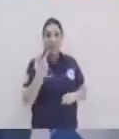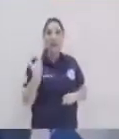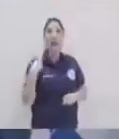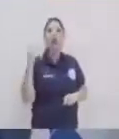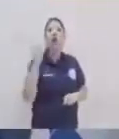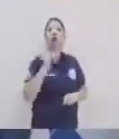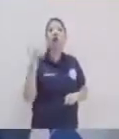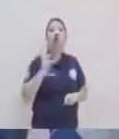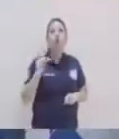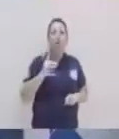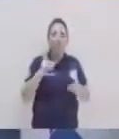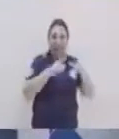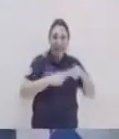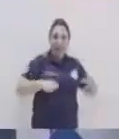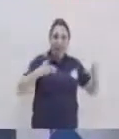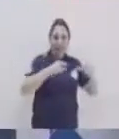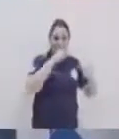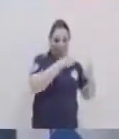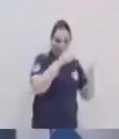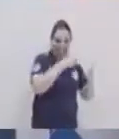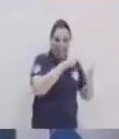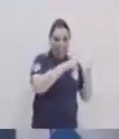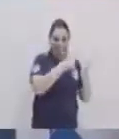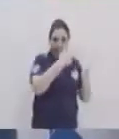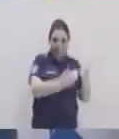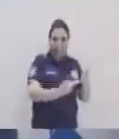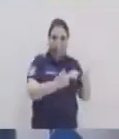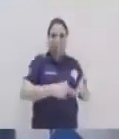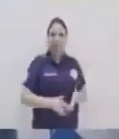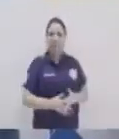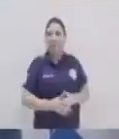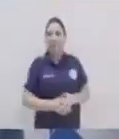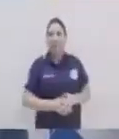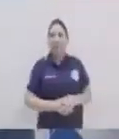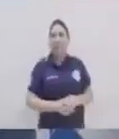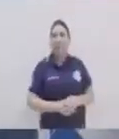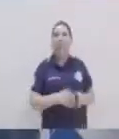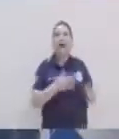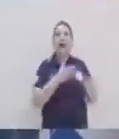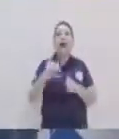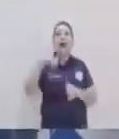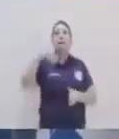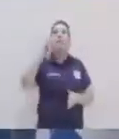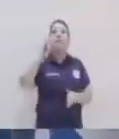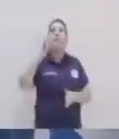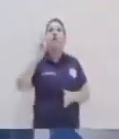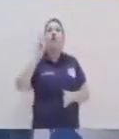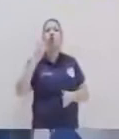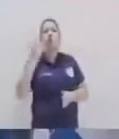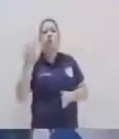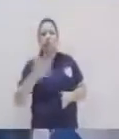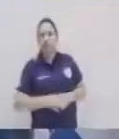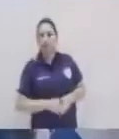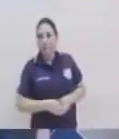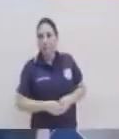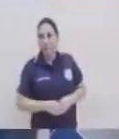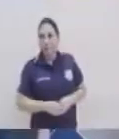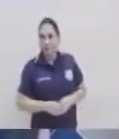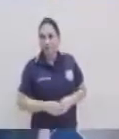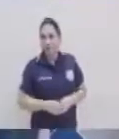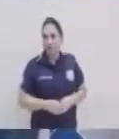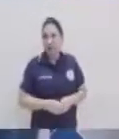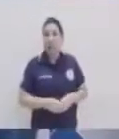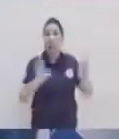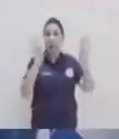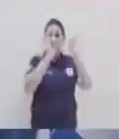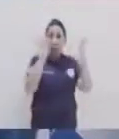buscar realmente dónde, dónde se encuentra dependiendo el contexto. Ahora, si lo decimos desde el modo. Modo podría